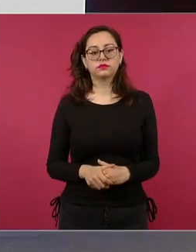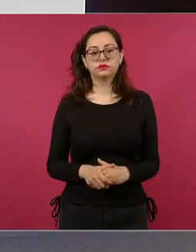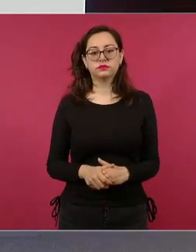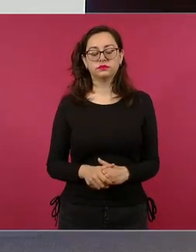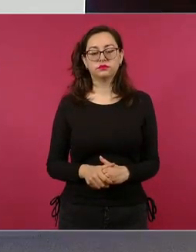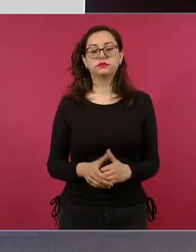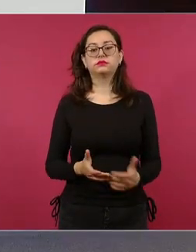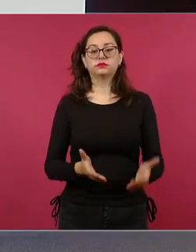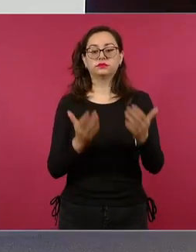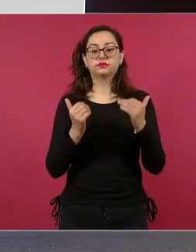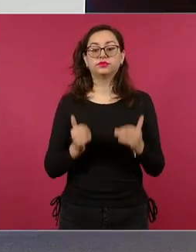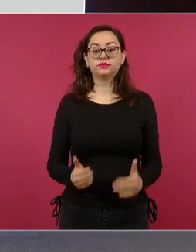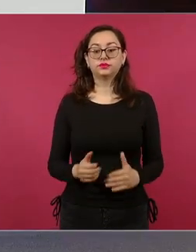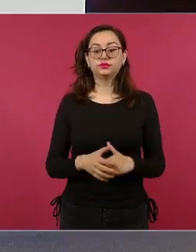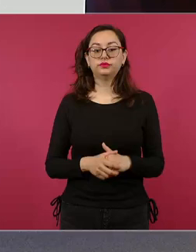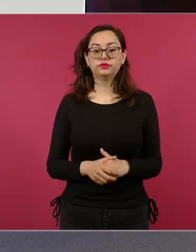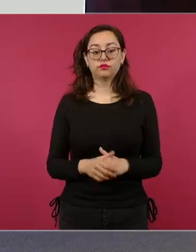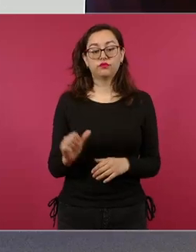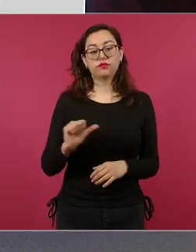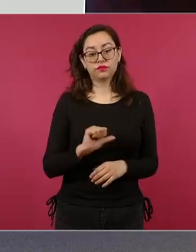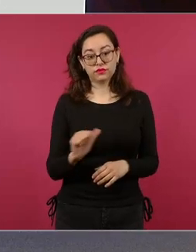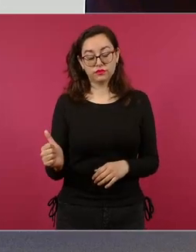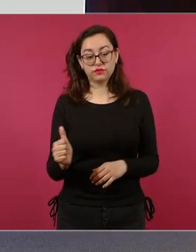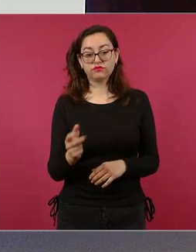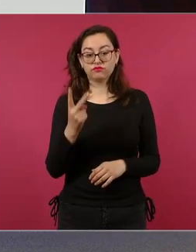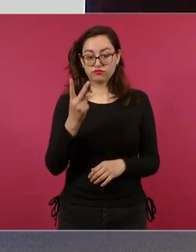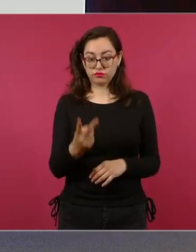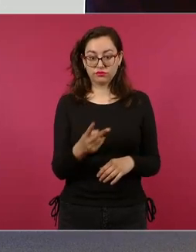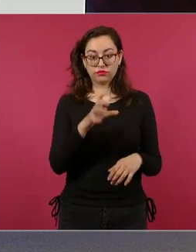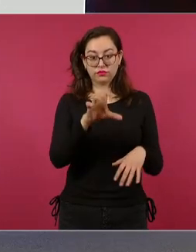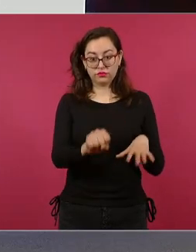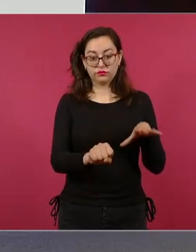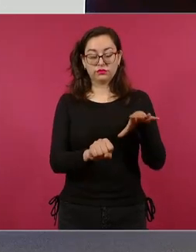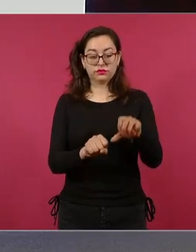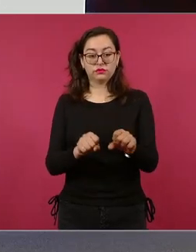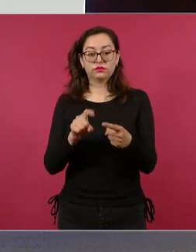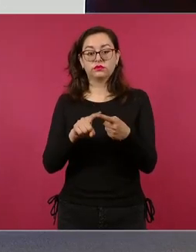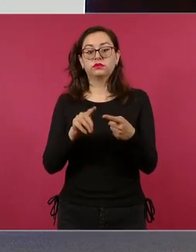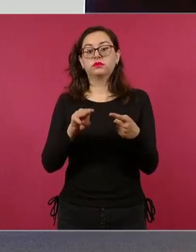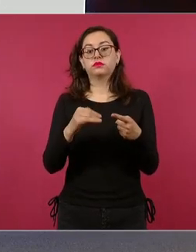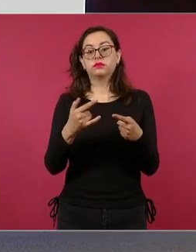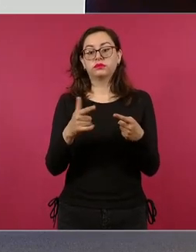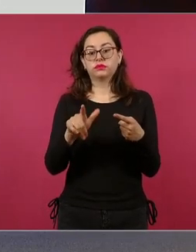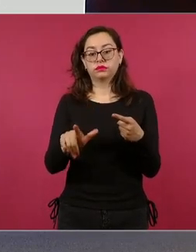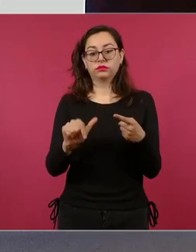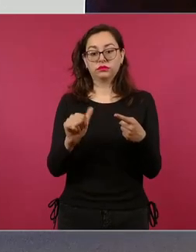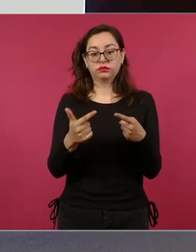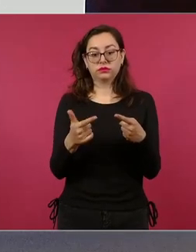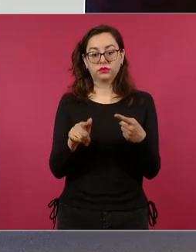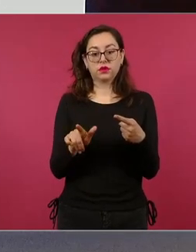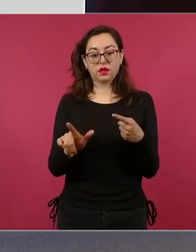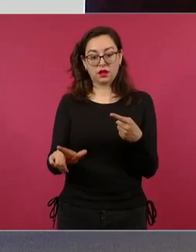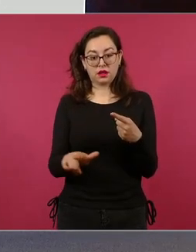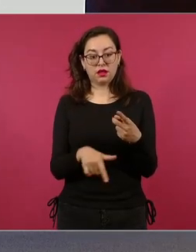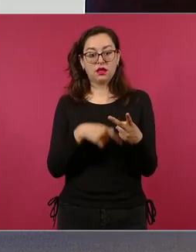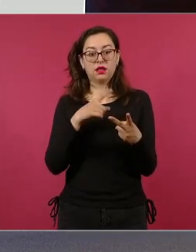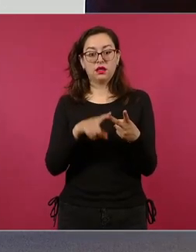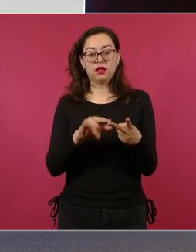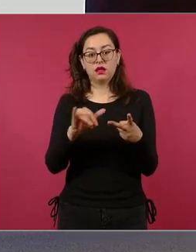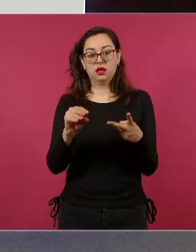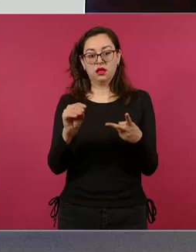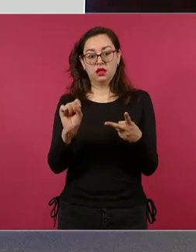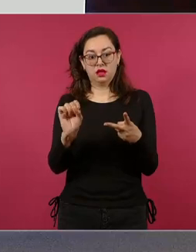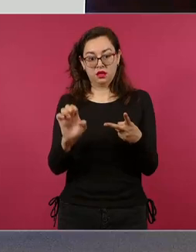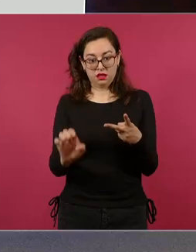Otra detención son estas dos, Miguel Ángel y José Iván. Ellos fueron detenidos por la Fiscalía